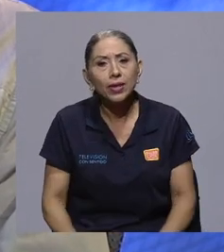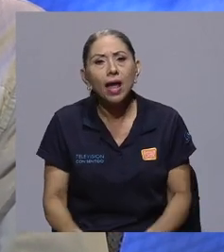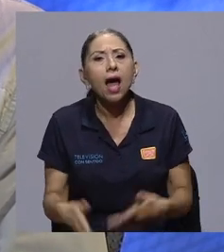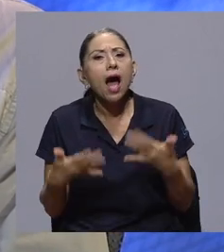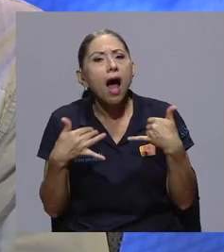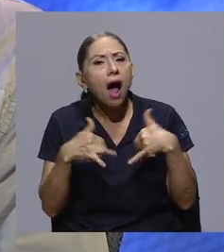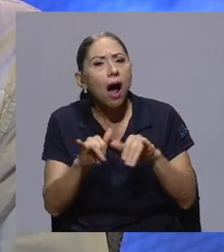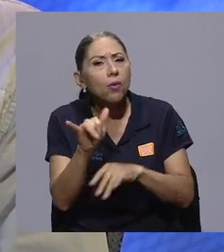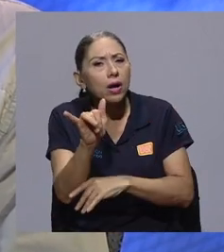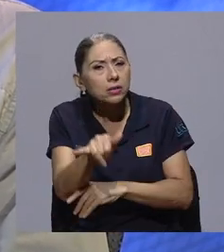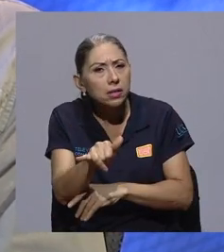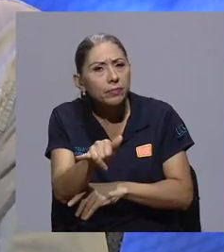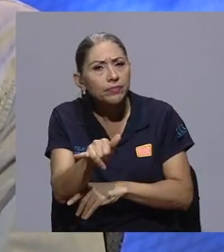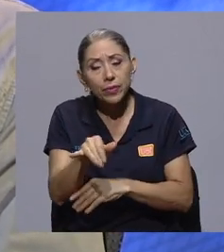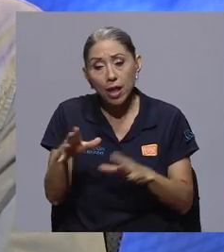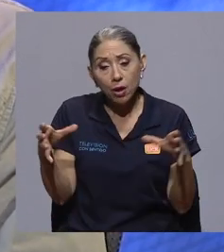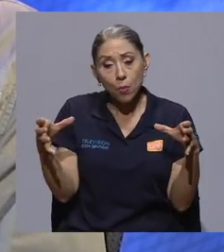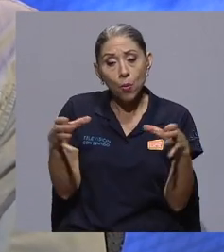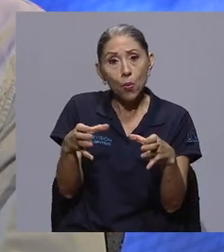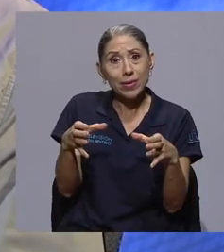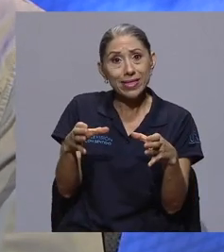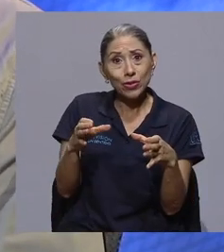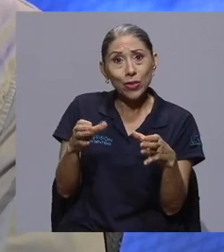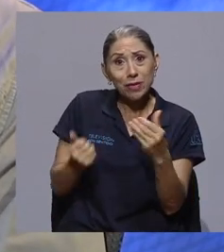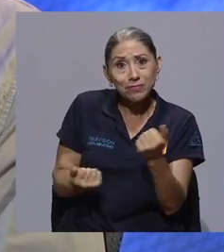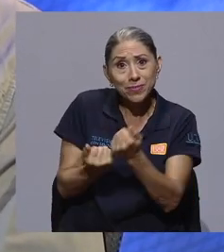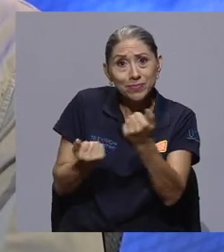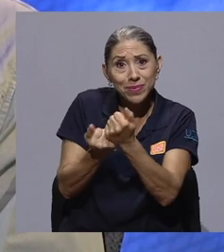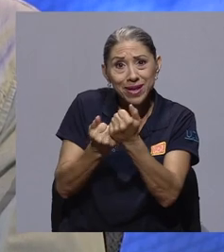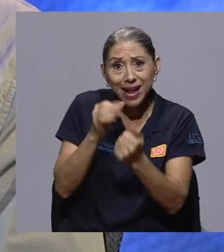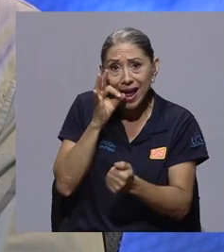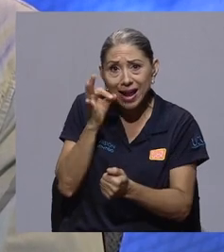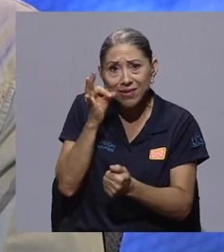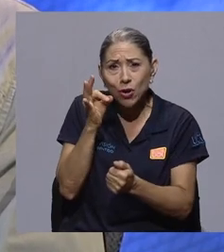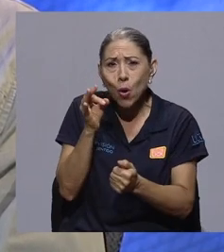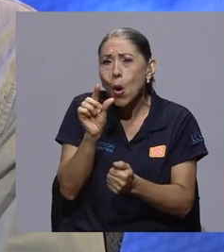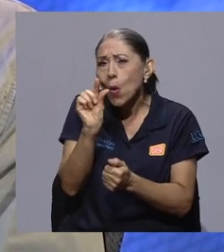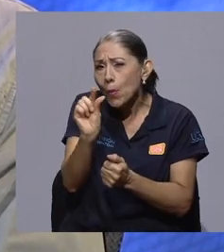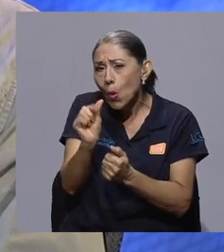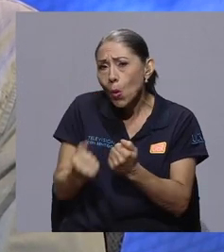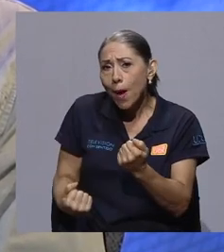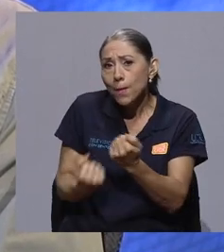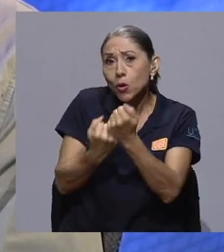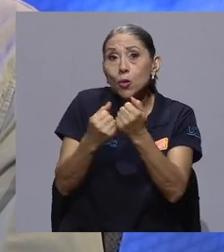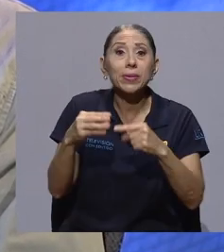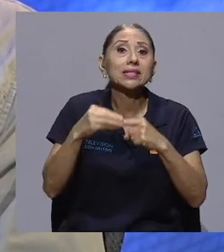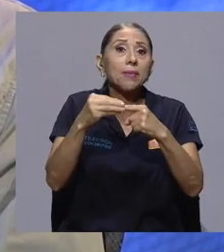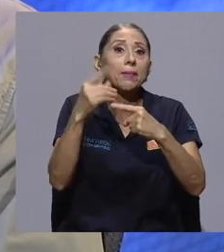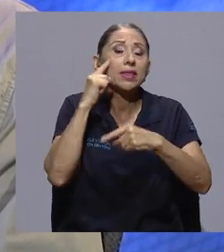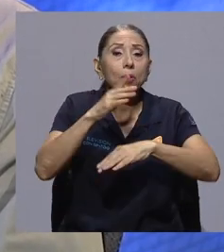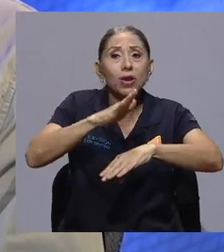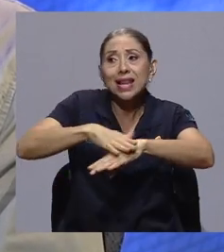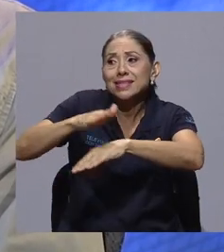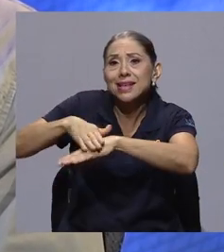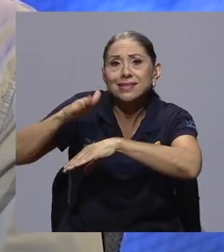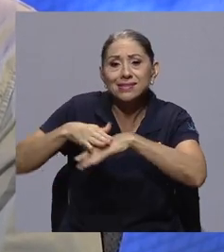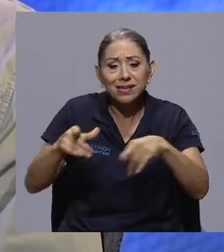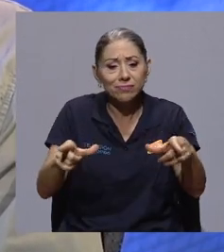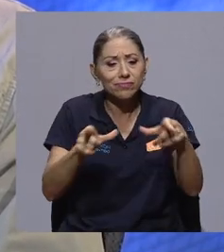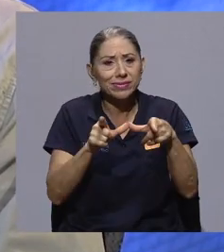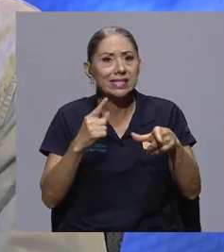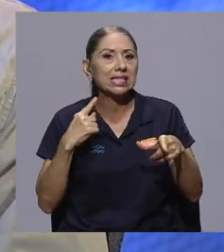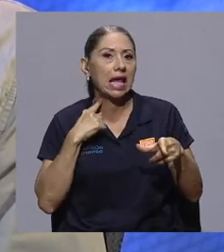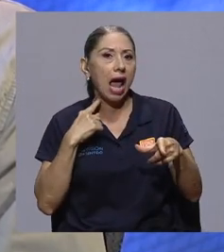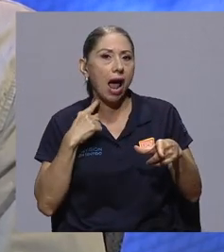Aún así, hay poco apoyo del movimiento canábico, principalmente por el tema de las licencias que son muy caras, claramente